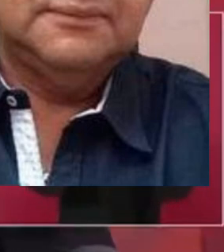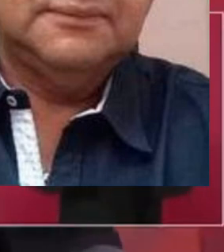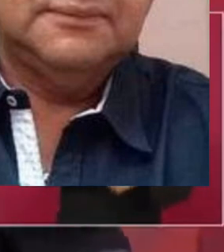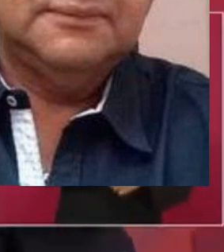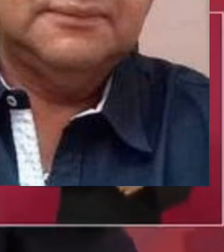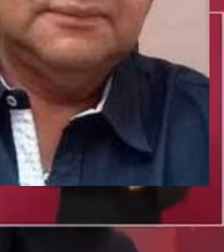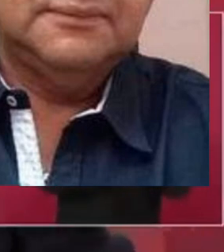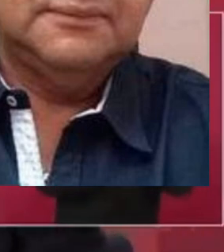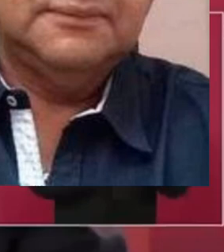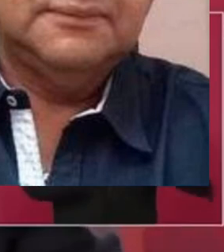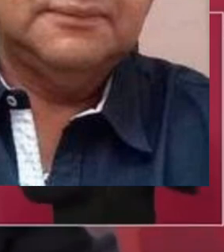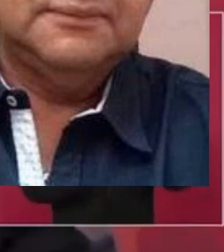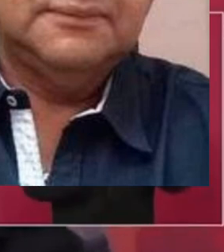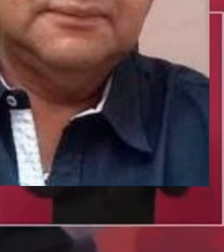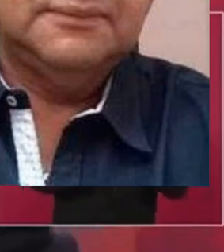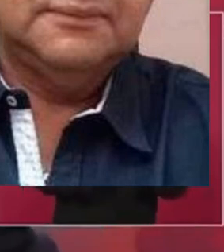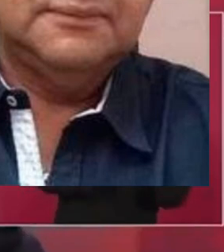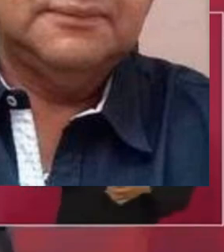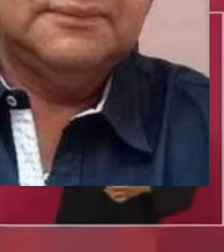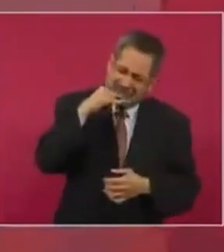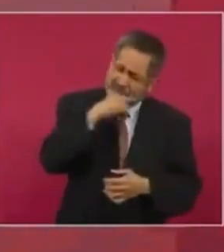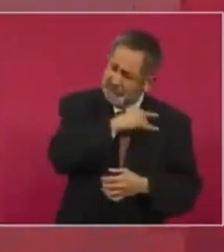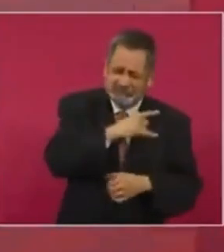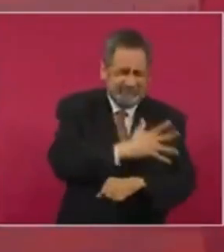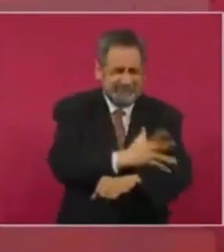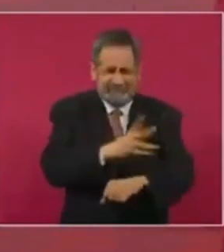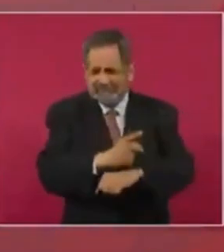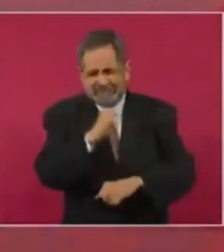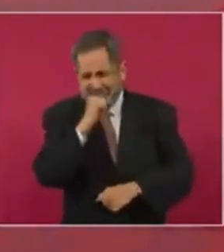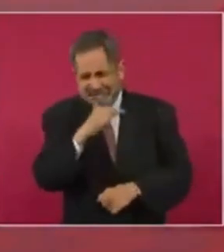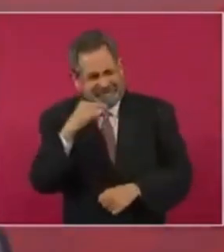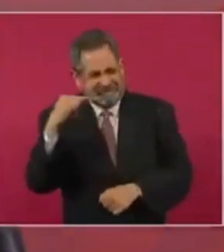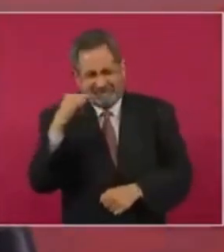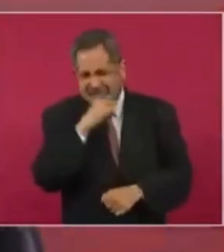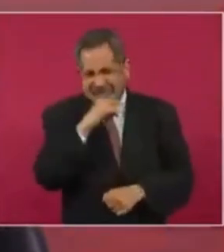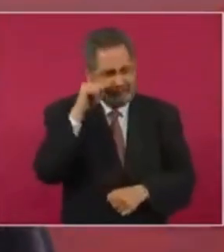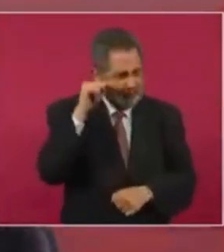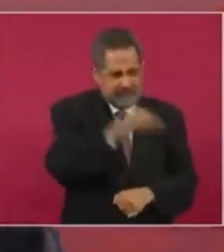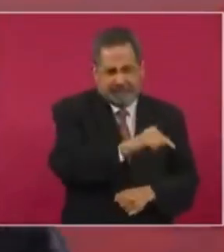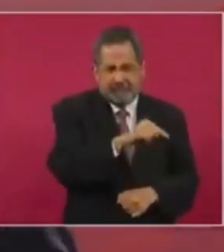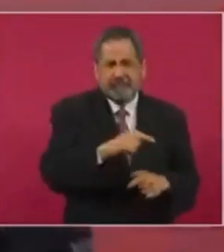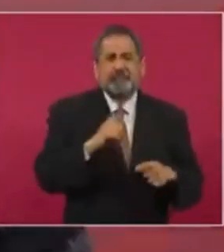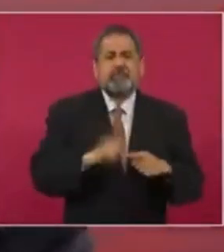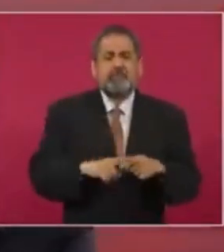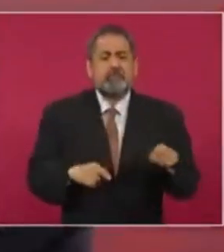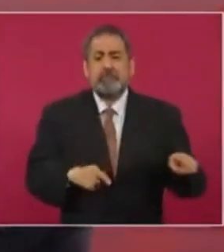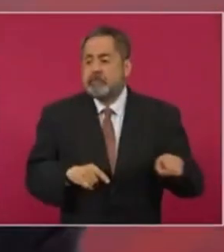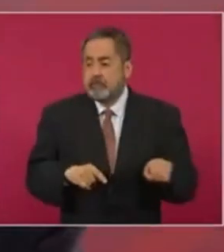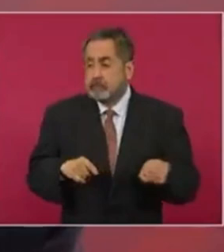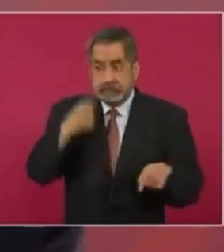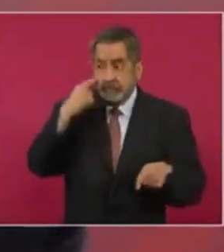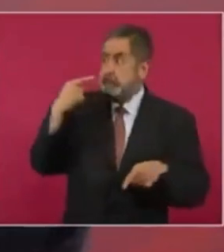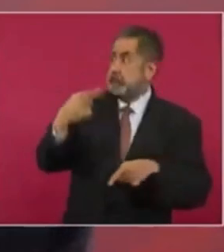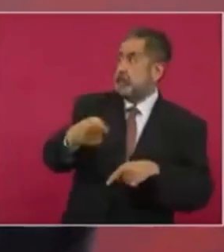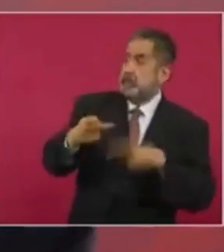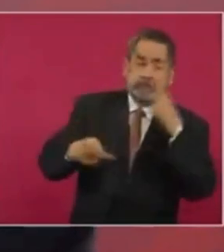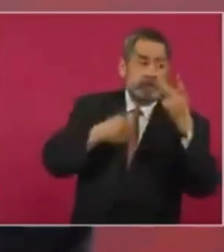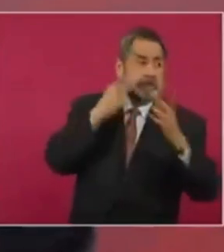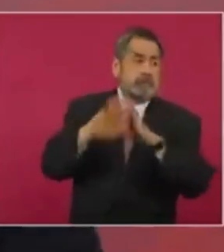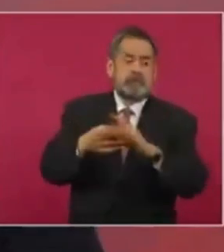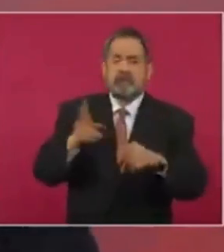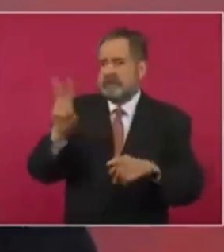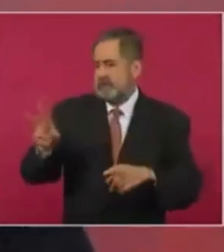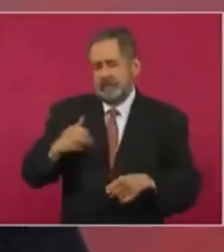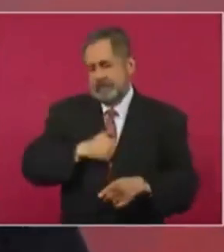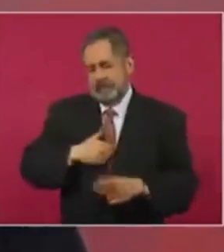criticaba la inseguridad en el estado. Mientras que una semana después, el 17 de enero, el fotoperiodista